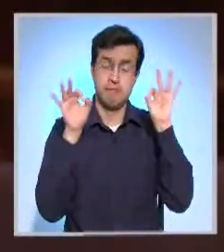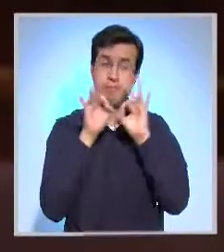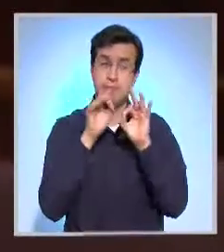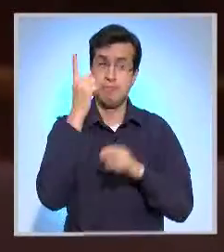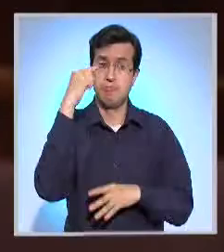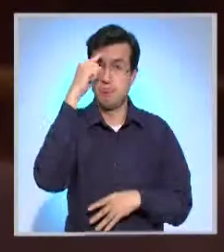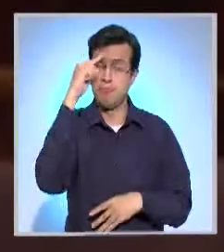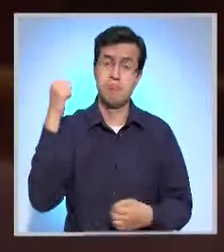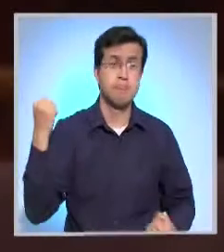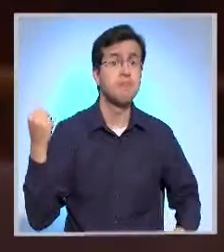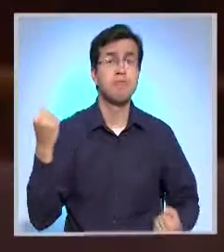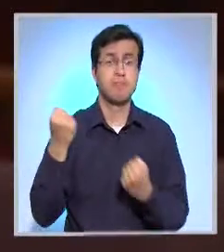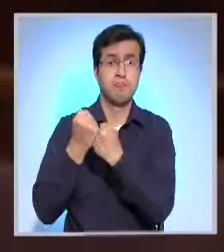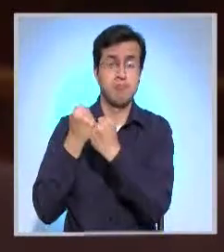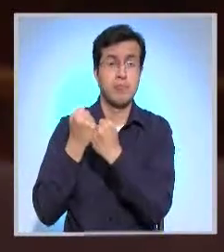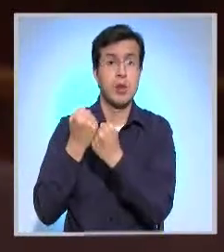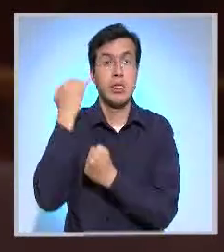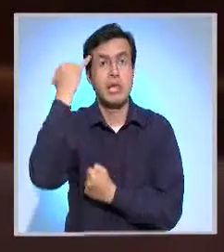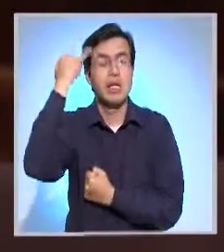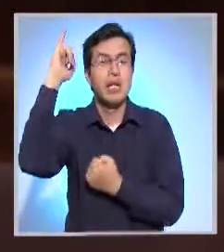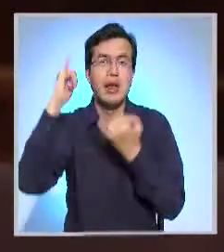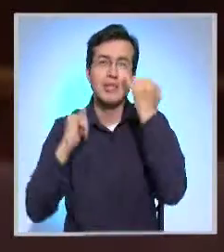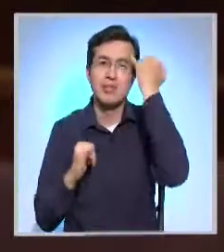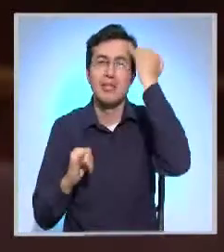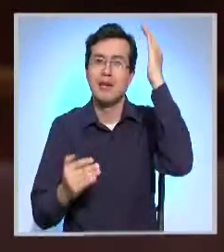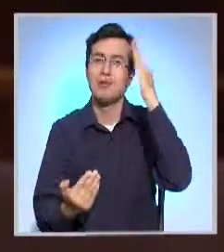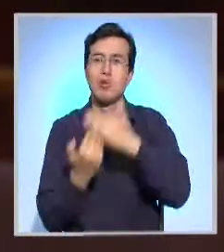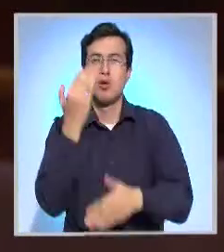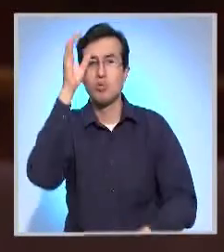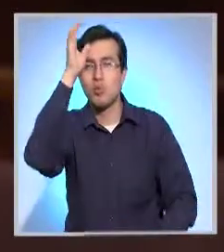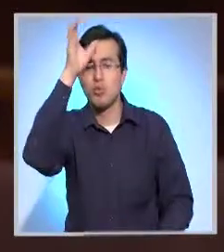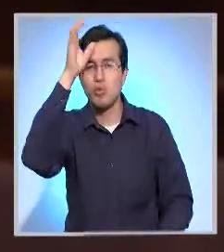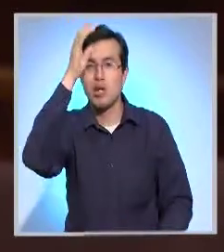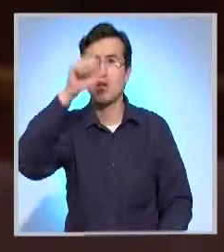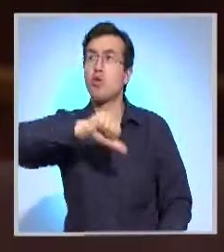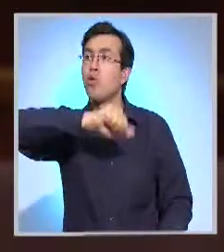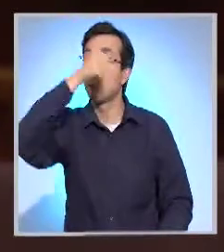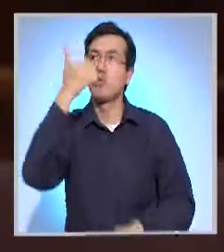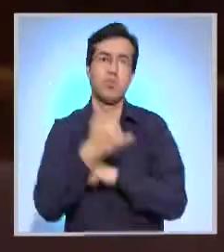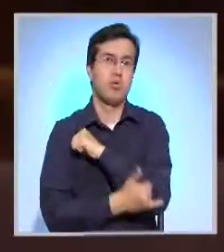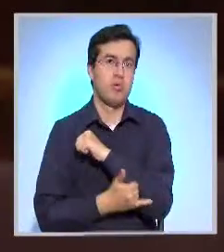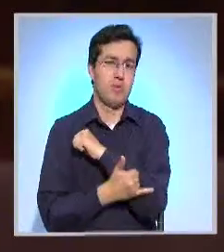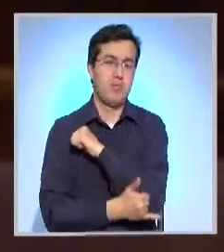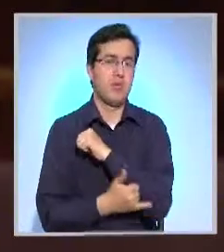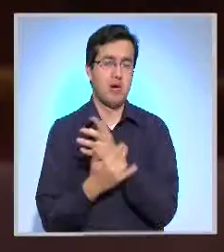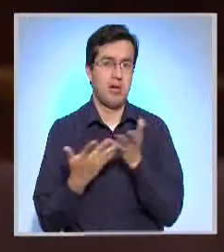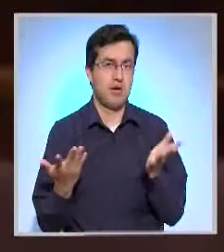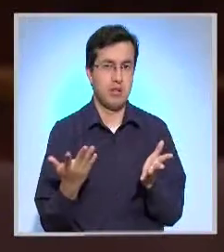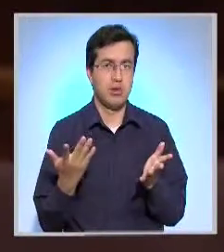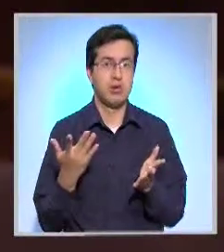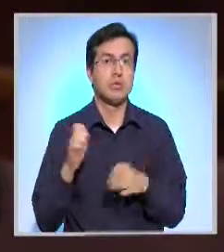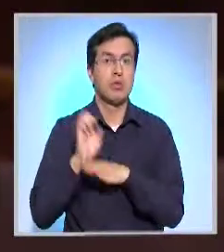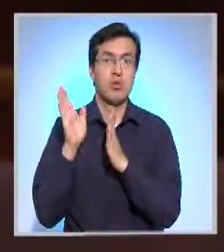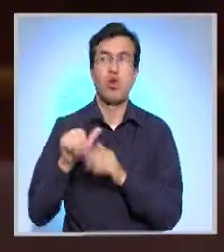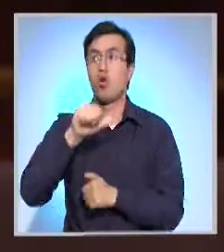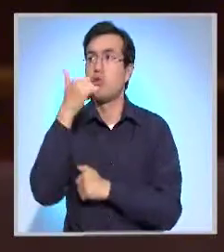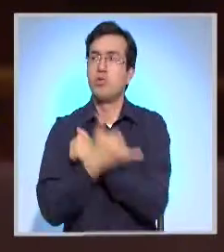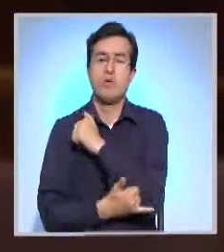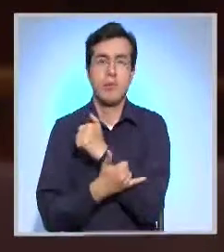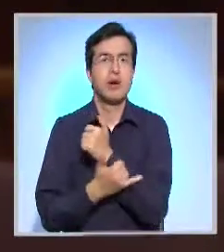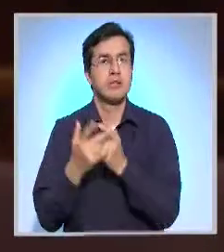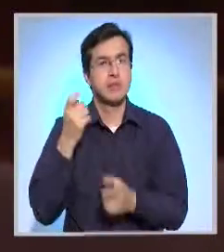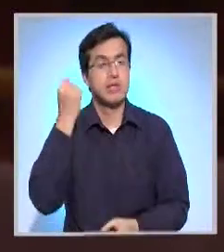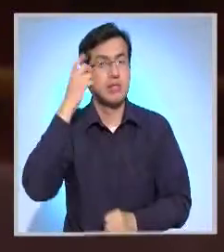gobierno apoye las iniciativas culturales que ya se dan en el exterior. Es importante que la ciudadanía conozca que desde el